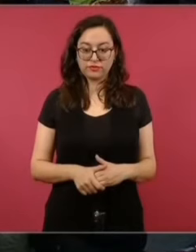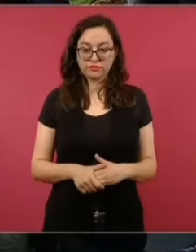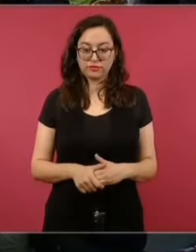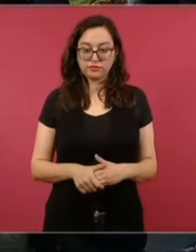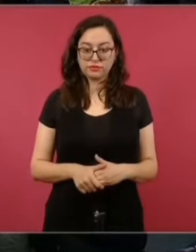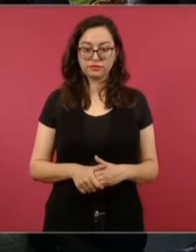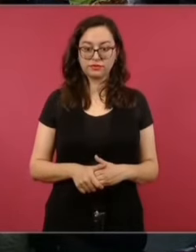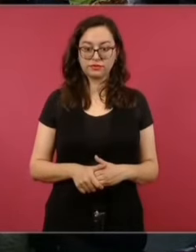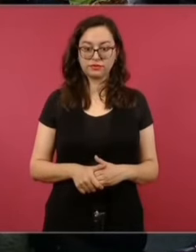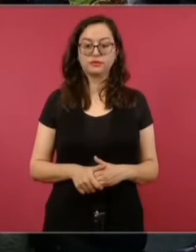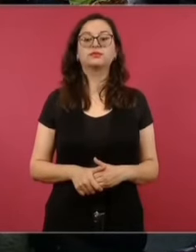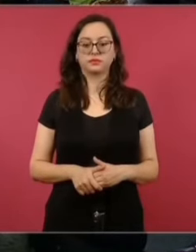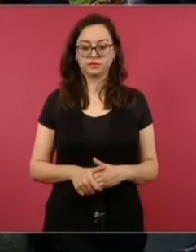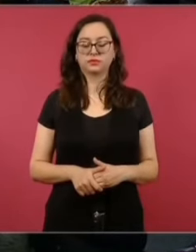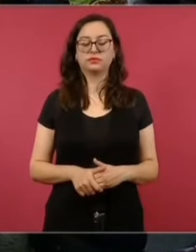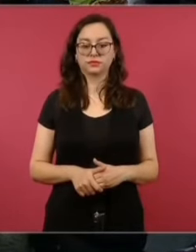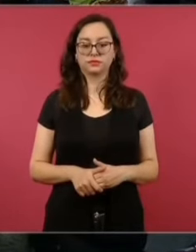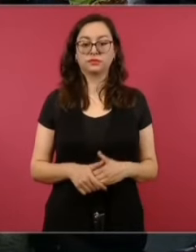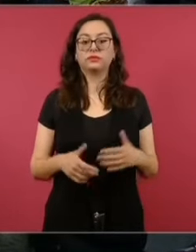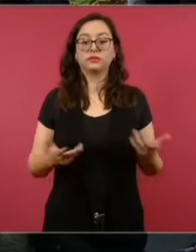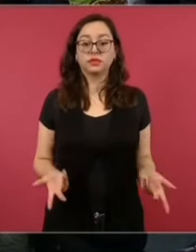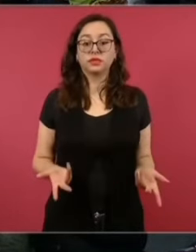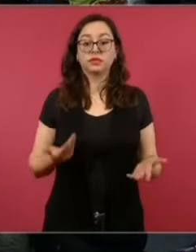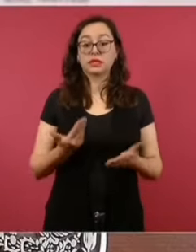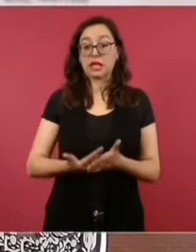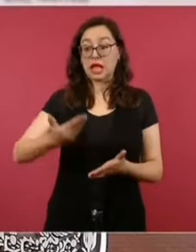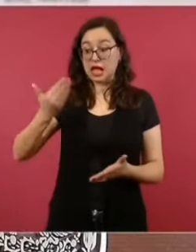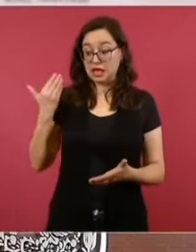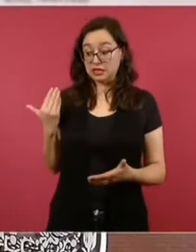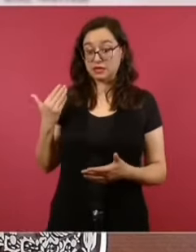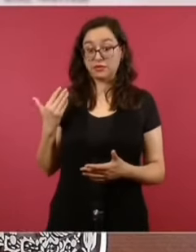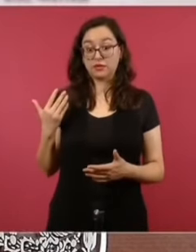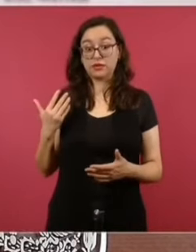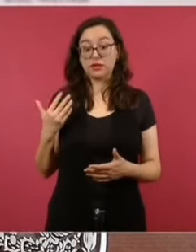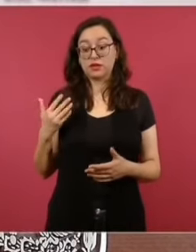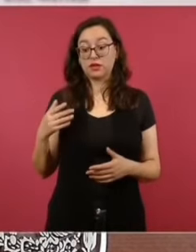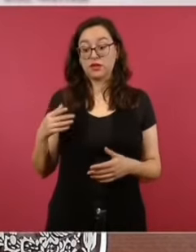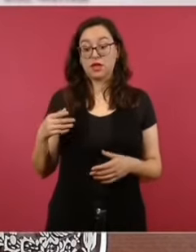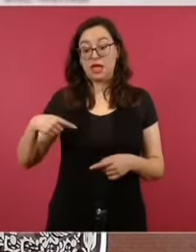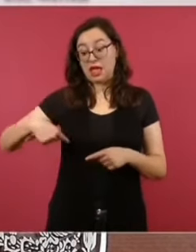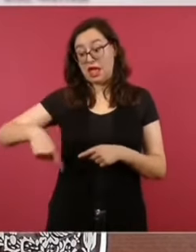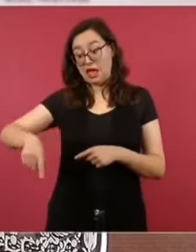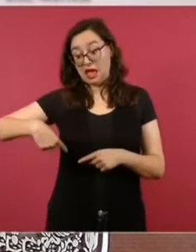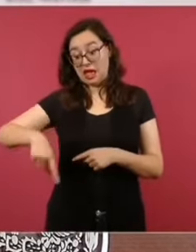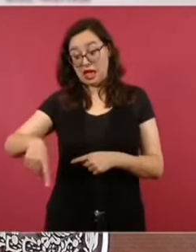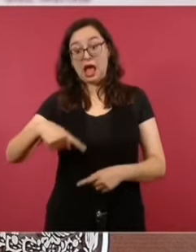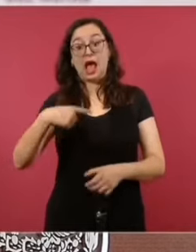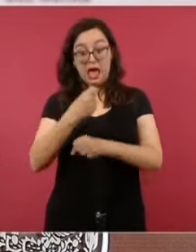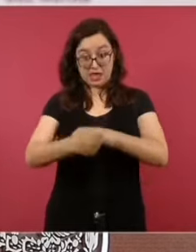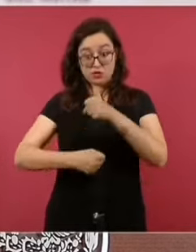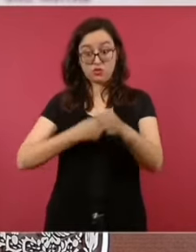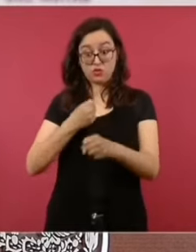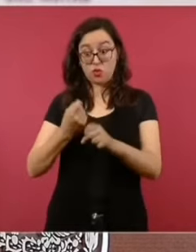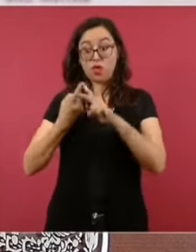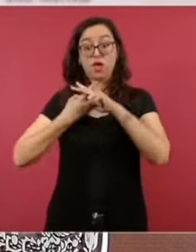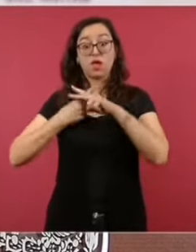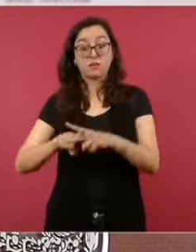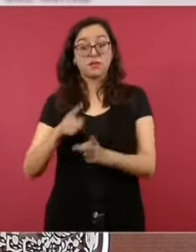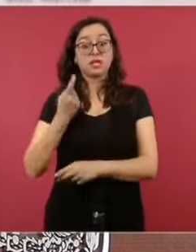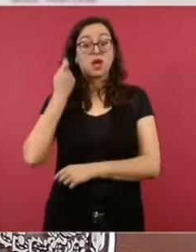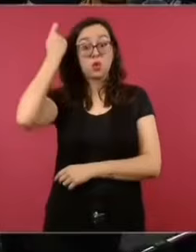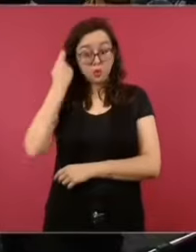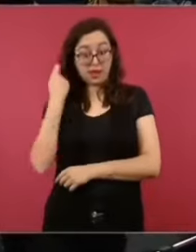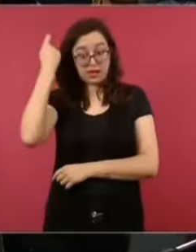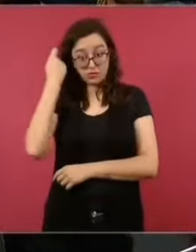son los números y los casos. Ah, bueno, sí. ¿Cuánto iban a recibir el primero de julio y cuánto van a recibir con el fondo de pensión?